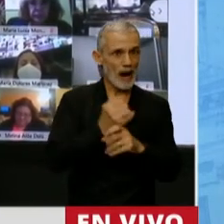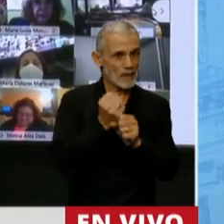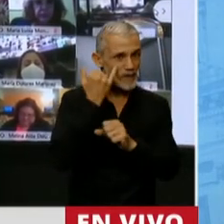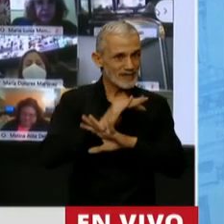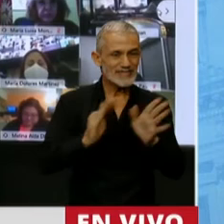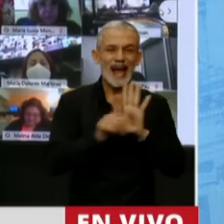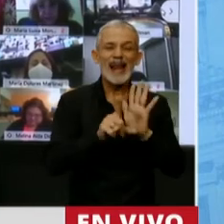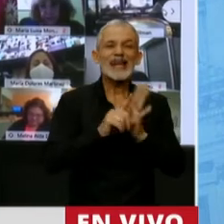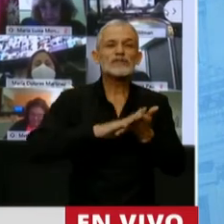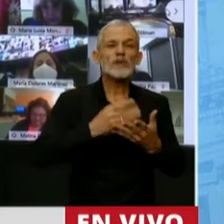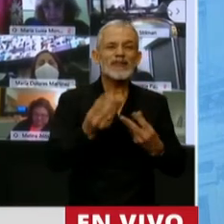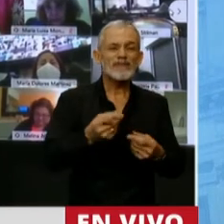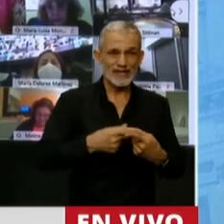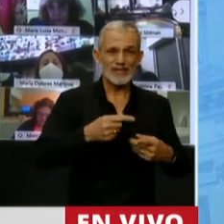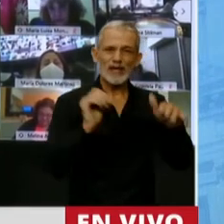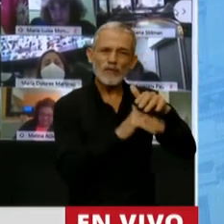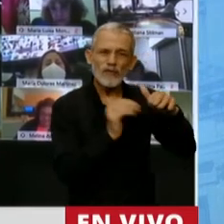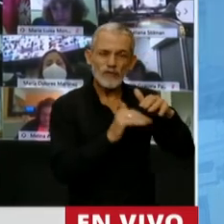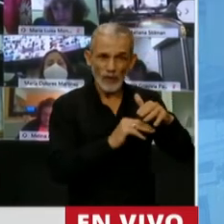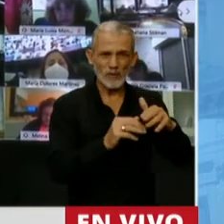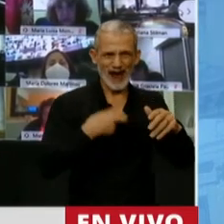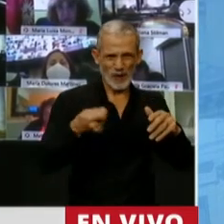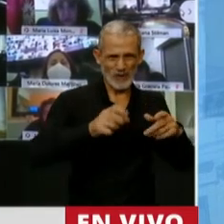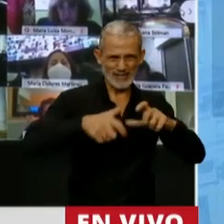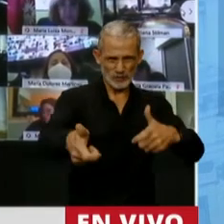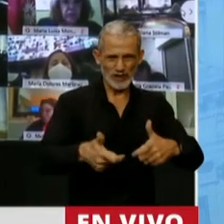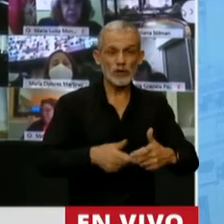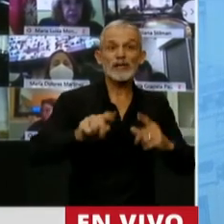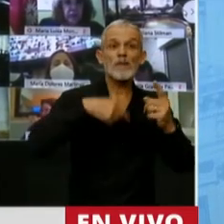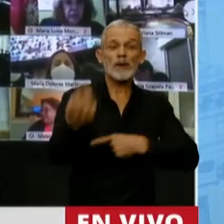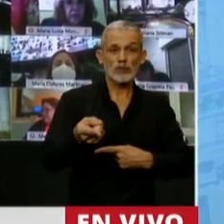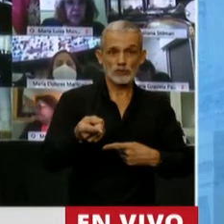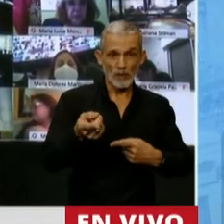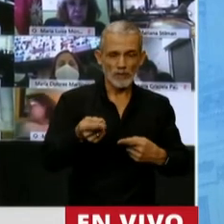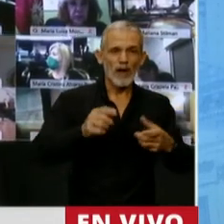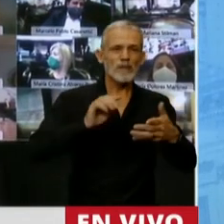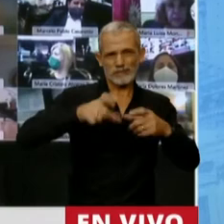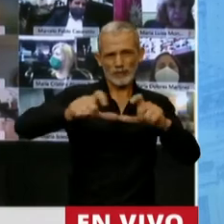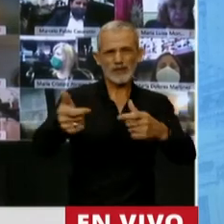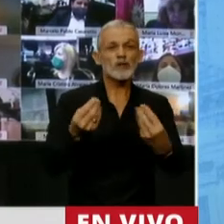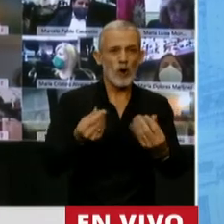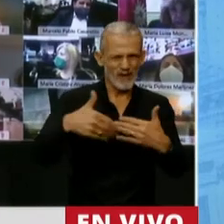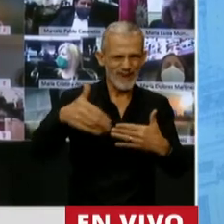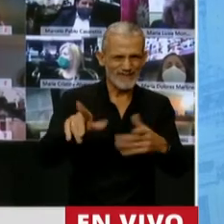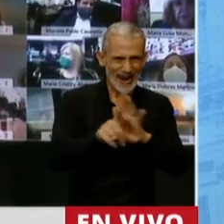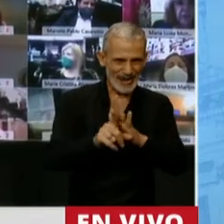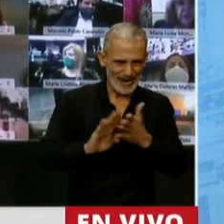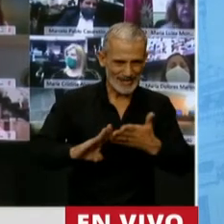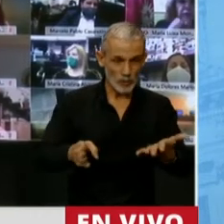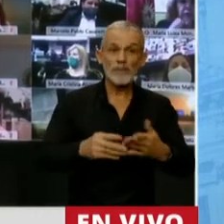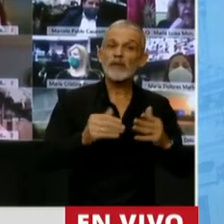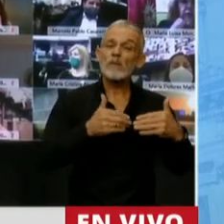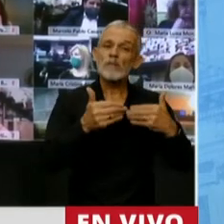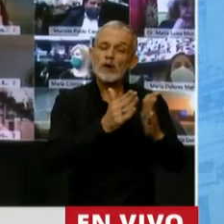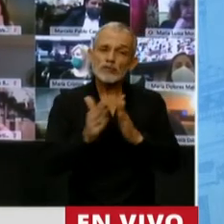dimos a la ley de defensa del Fondo de Garantía de Sustentabilidad, sino también con el próximo tratamiento de la nueva fórmula, estamos en el